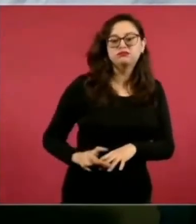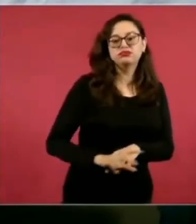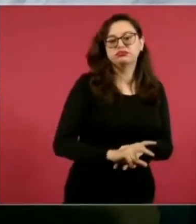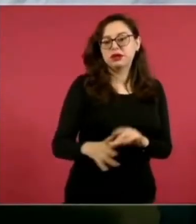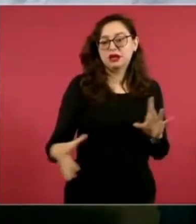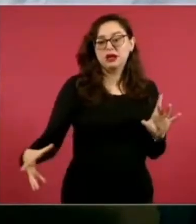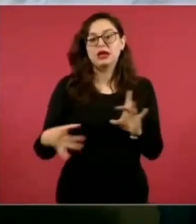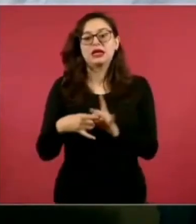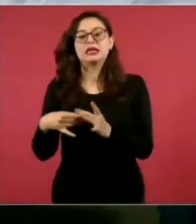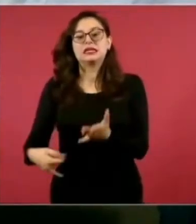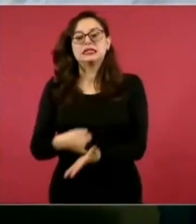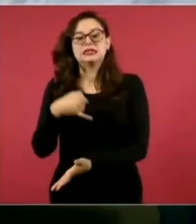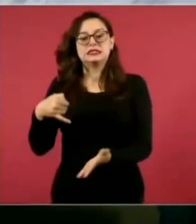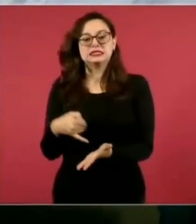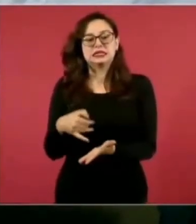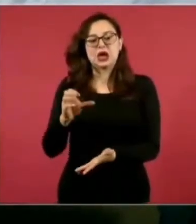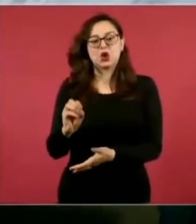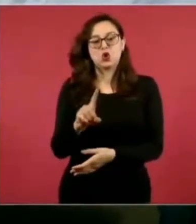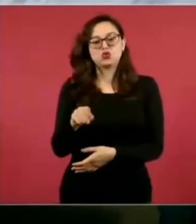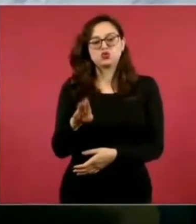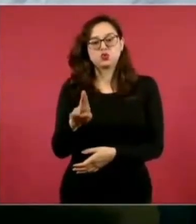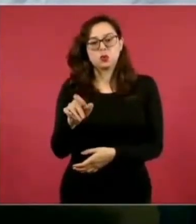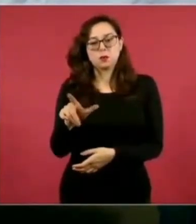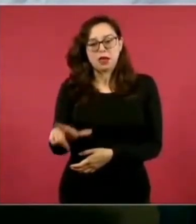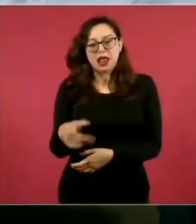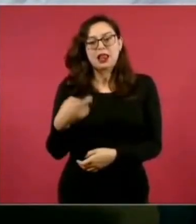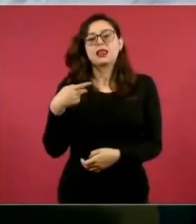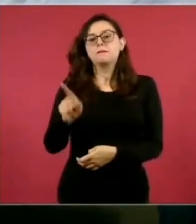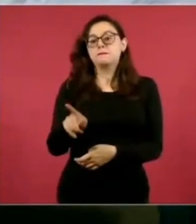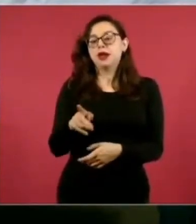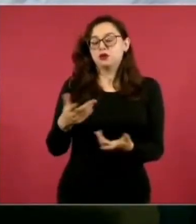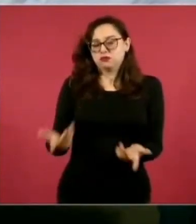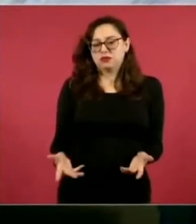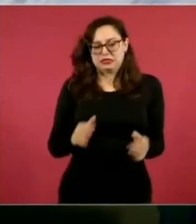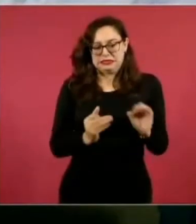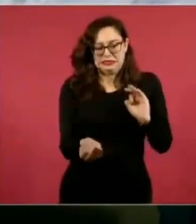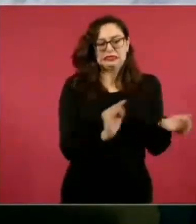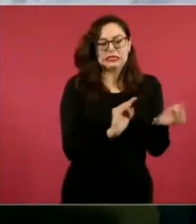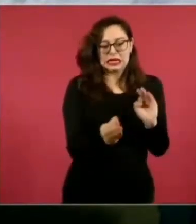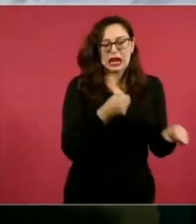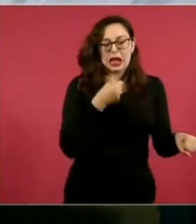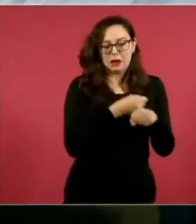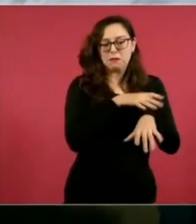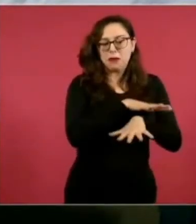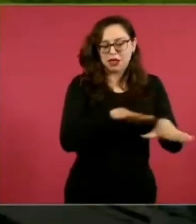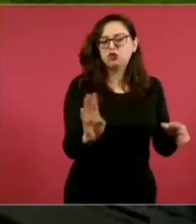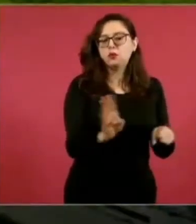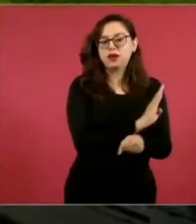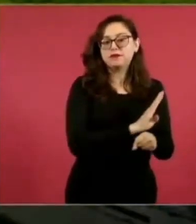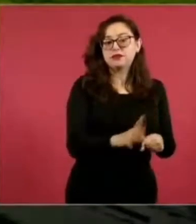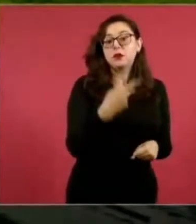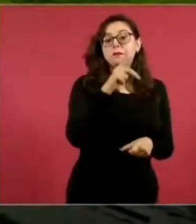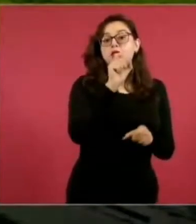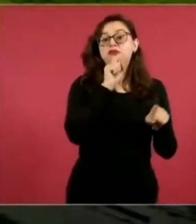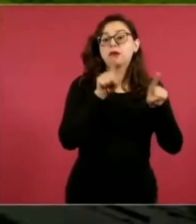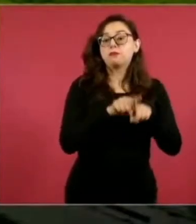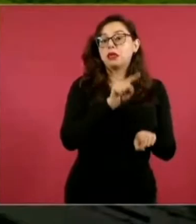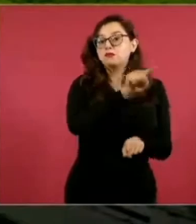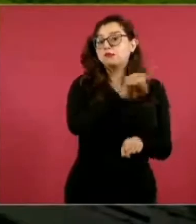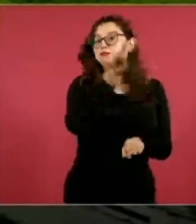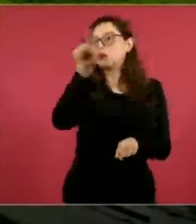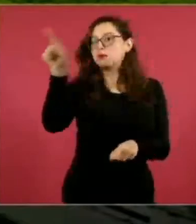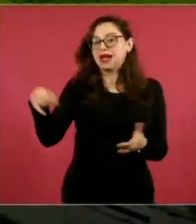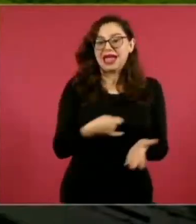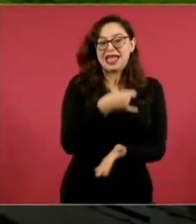hablado del Tren Maya y dos estaciones, pero también genera prosperidad a otros lugares. La isla de las Golondrinas, que evidentemente no es